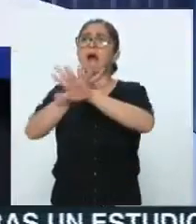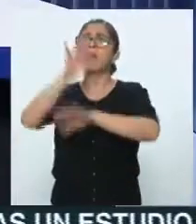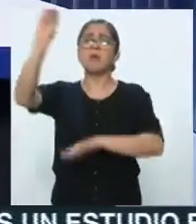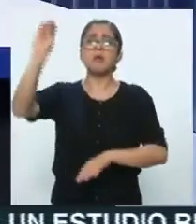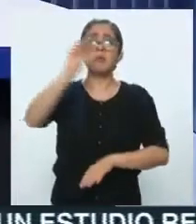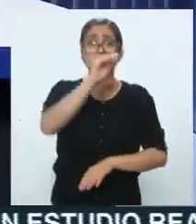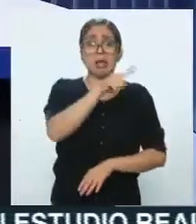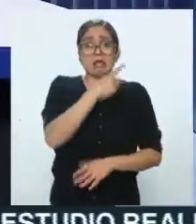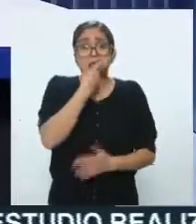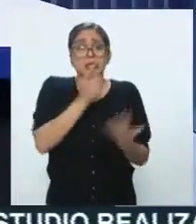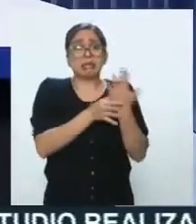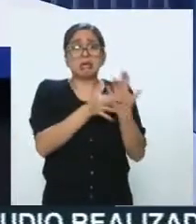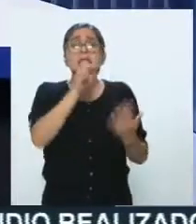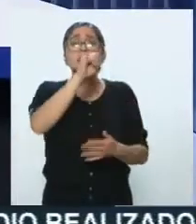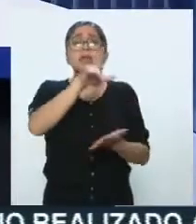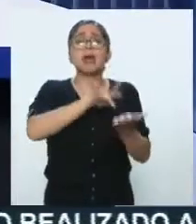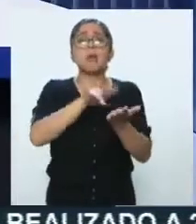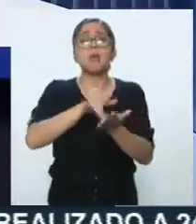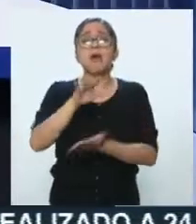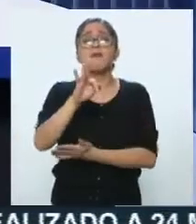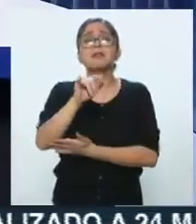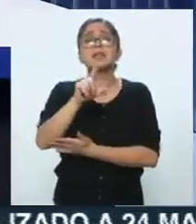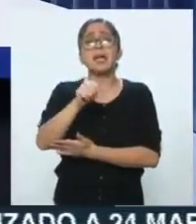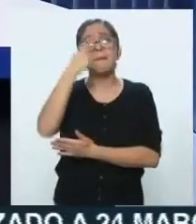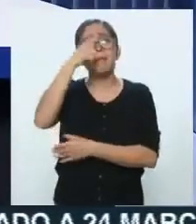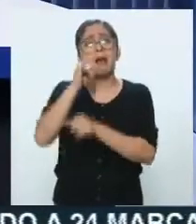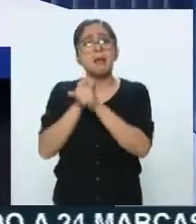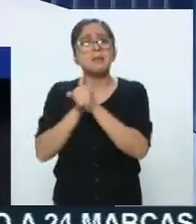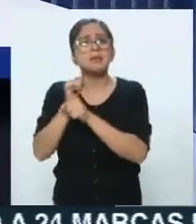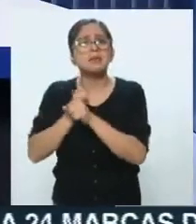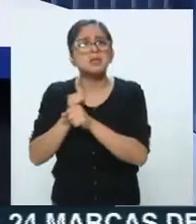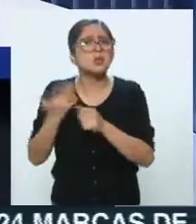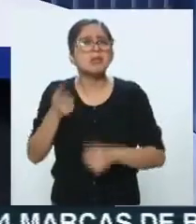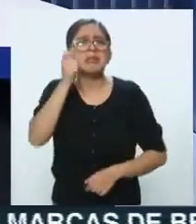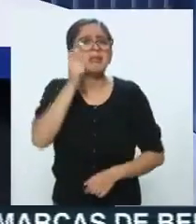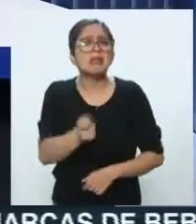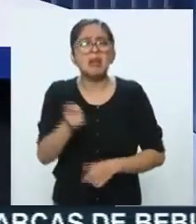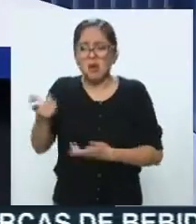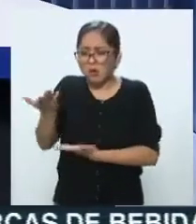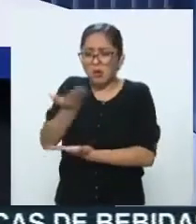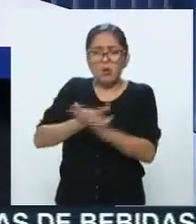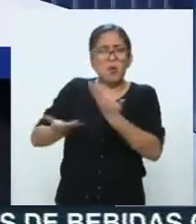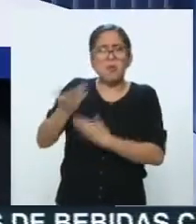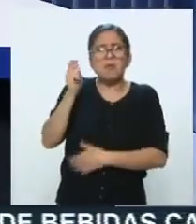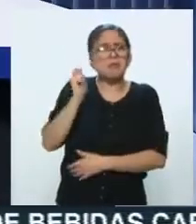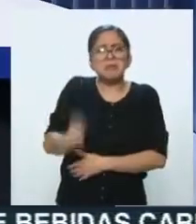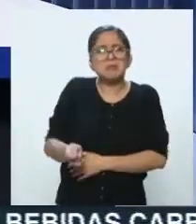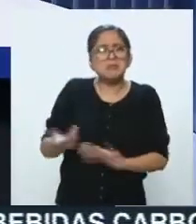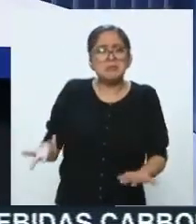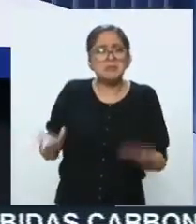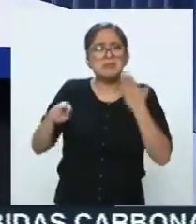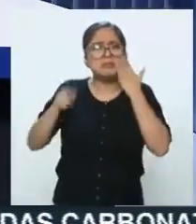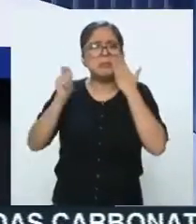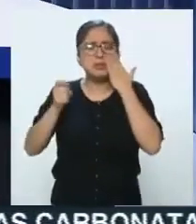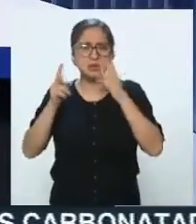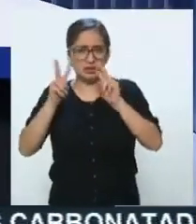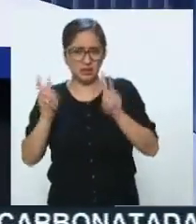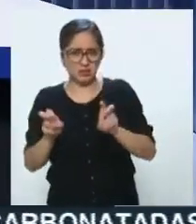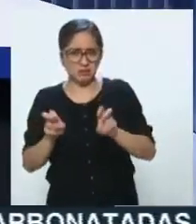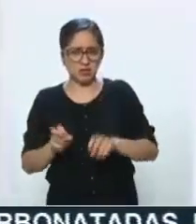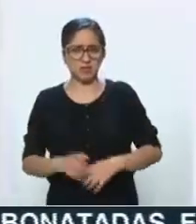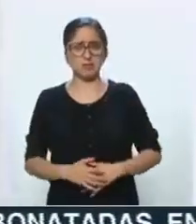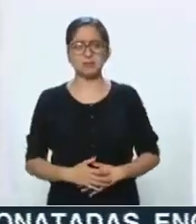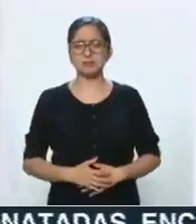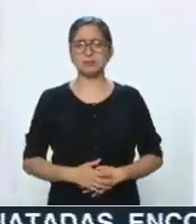cooperar con la Fiscalía en las investigaciones. ¿A cambio de qué será esta cooperación, Víctor? Bueno, de repente se pone muy cooperativo. Sí,